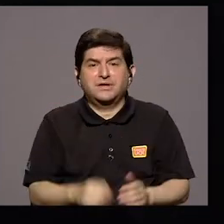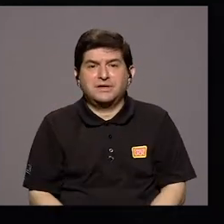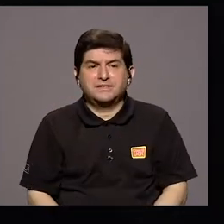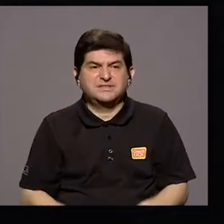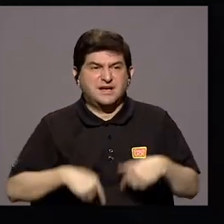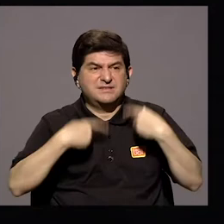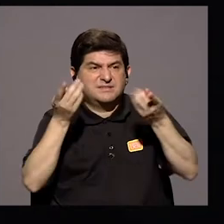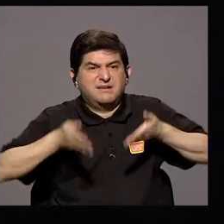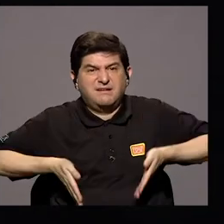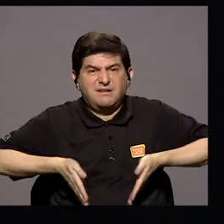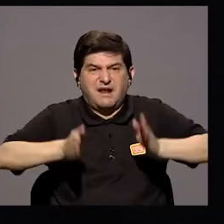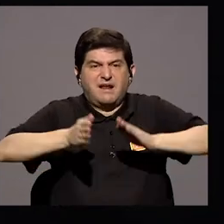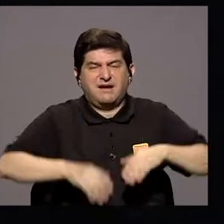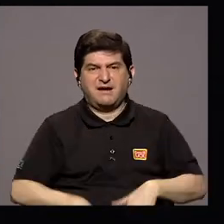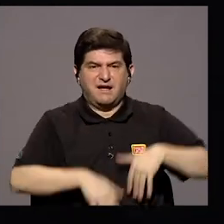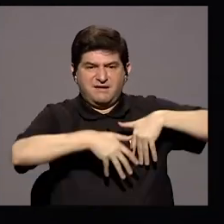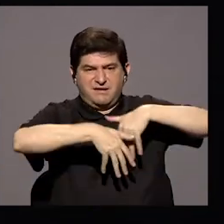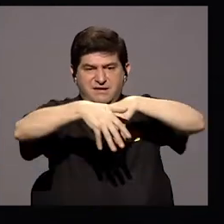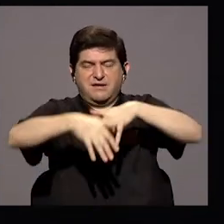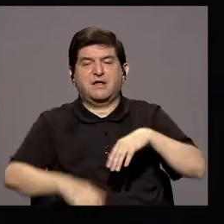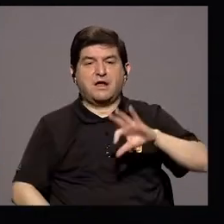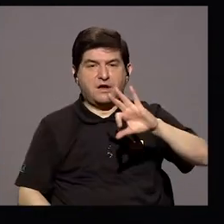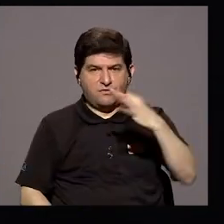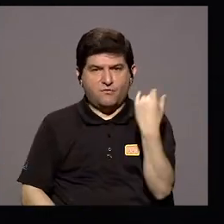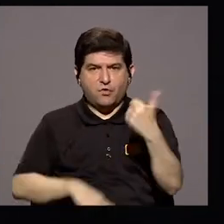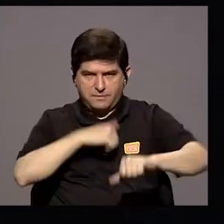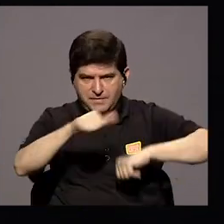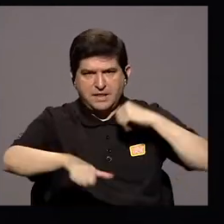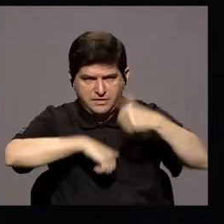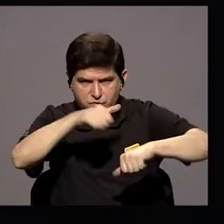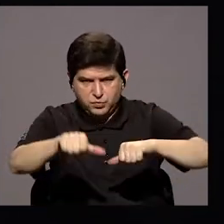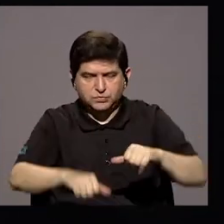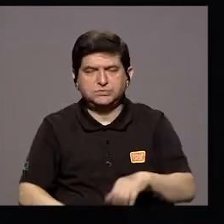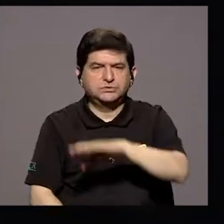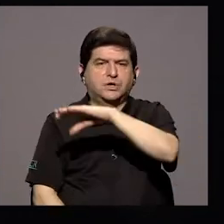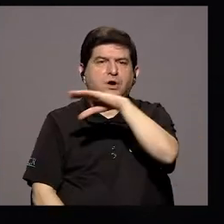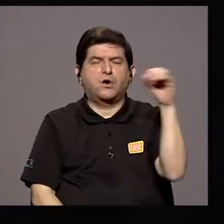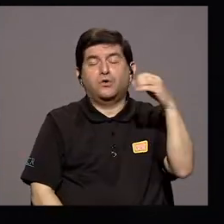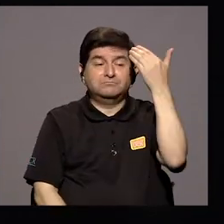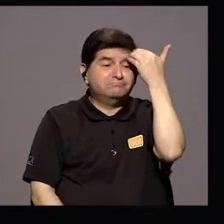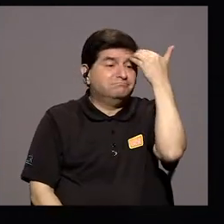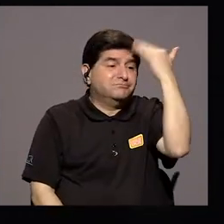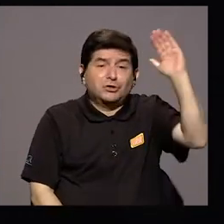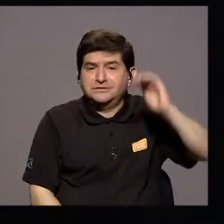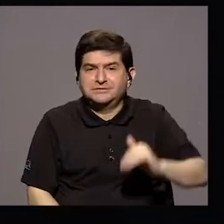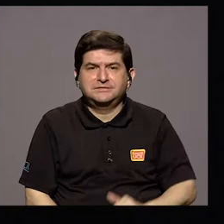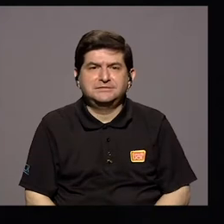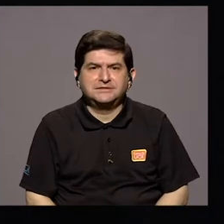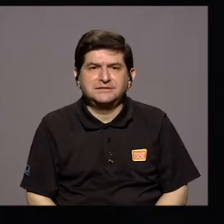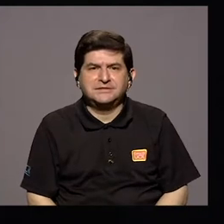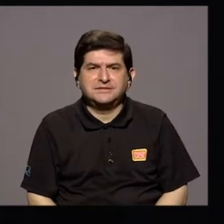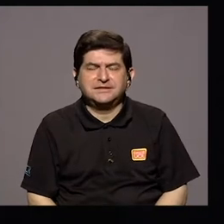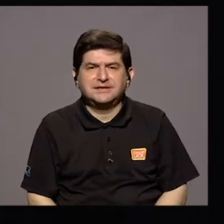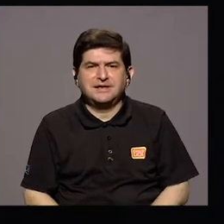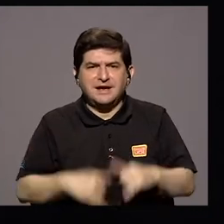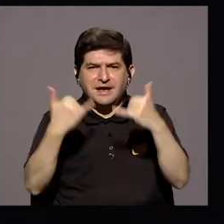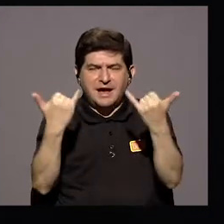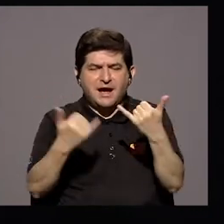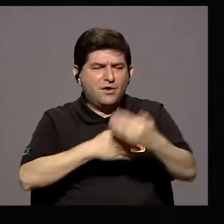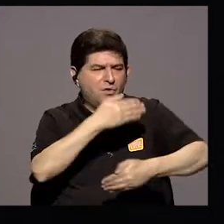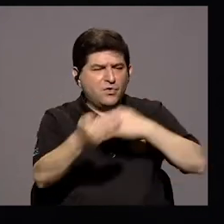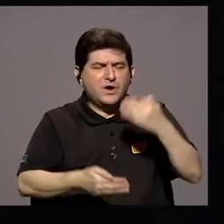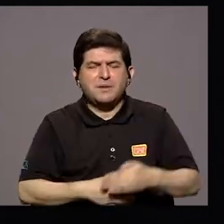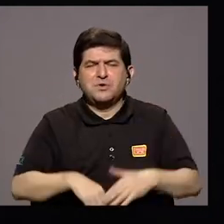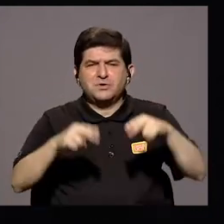las calles que ha sido un medio de lucha O pues no sé, la virtualización de muchos